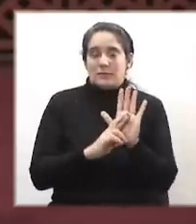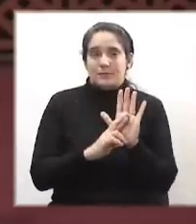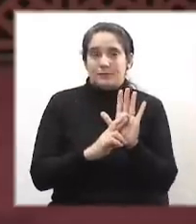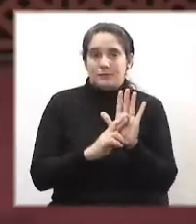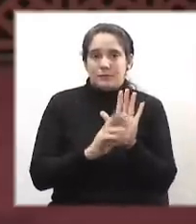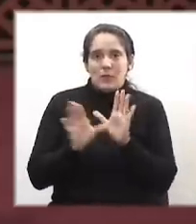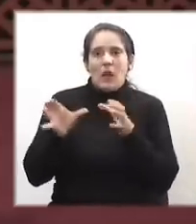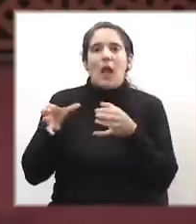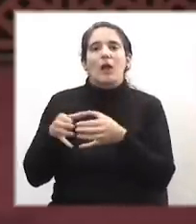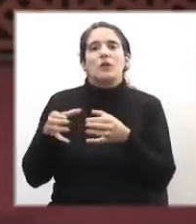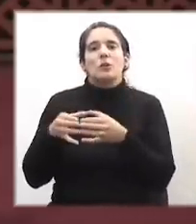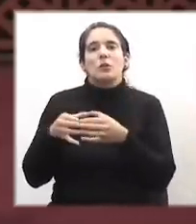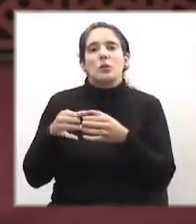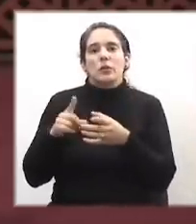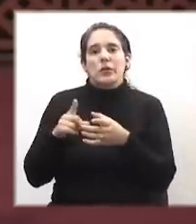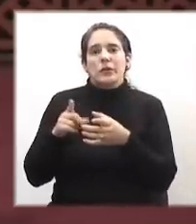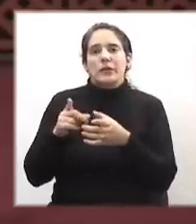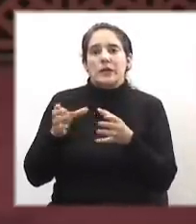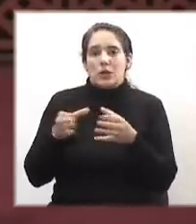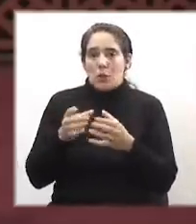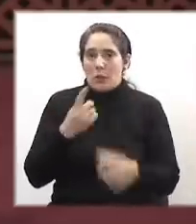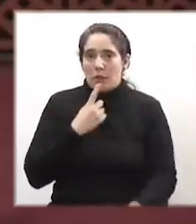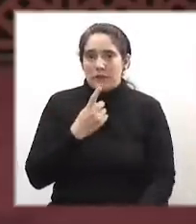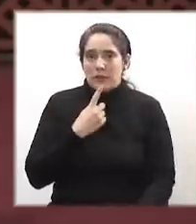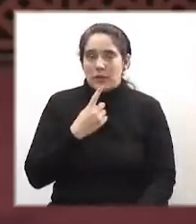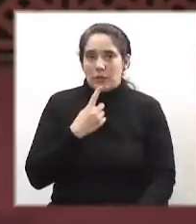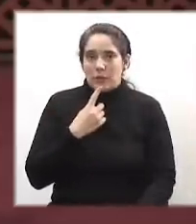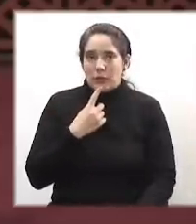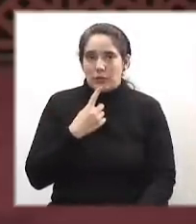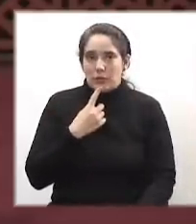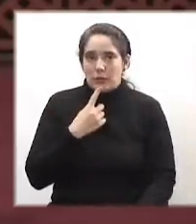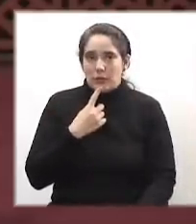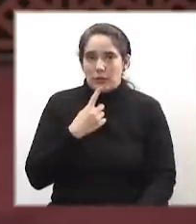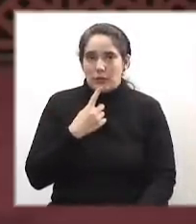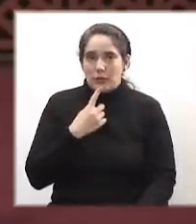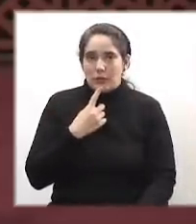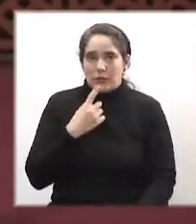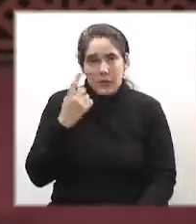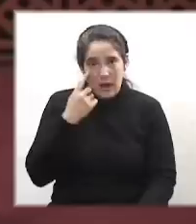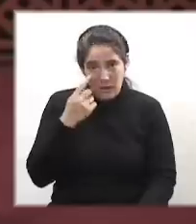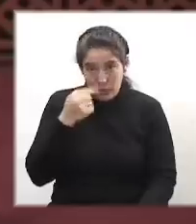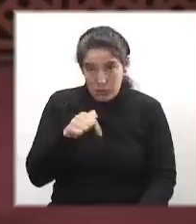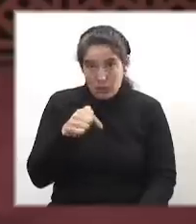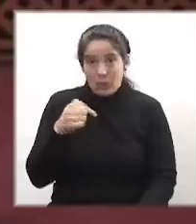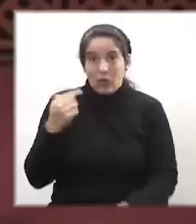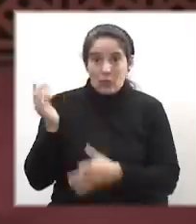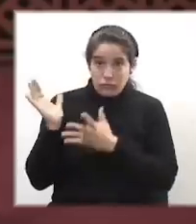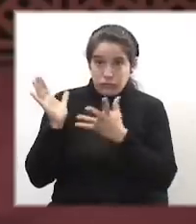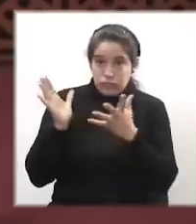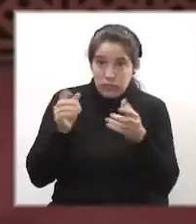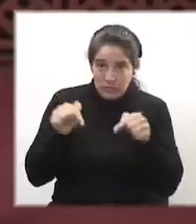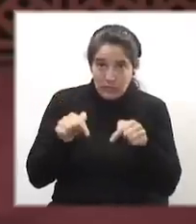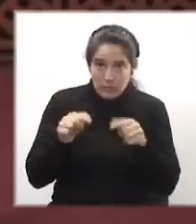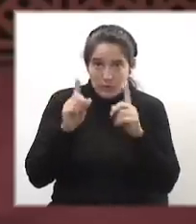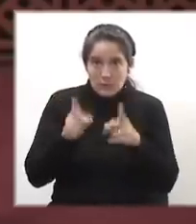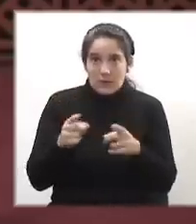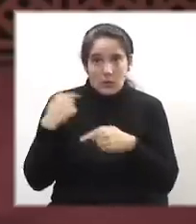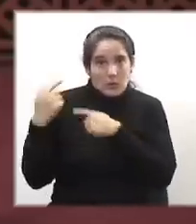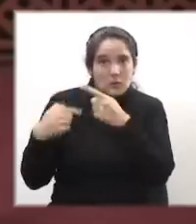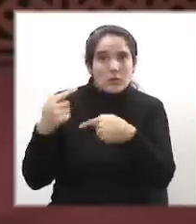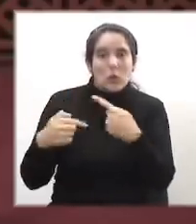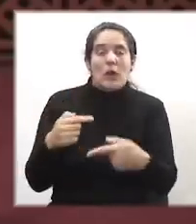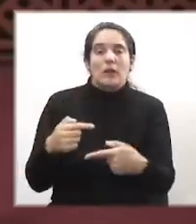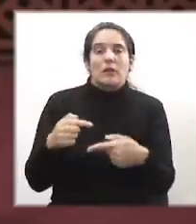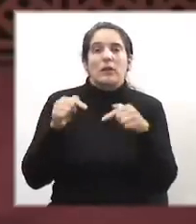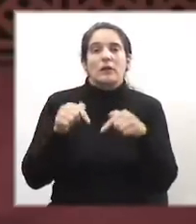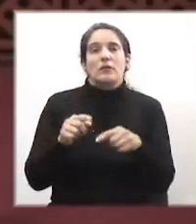a grupos y partidos, muchos de los cuales actuando hasta el día de hoy. En